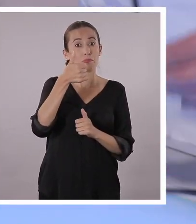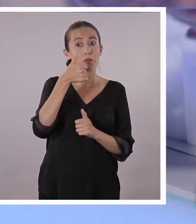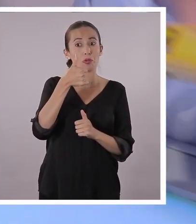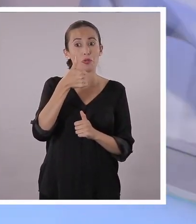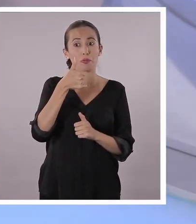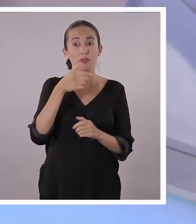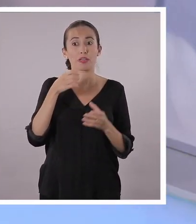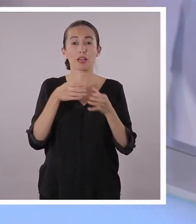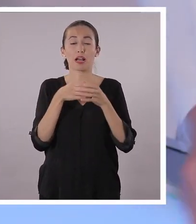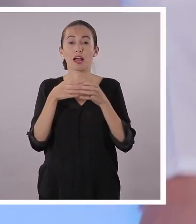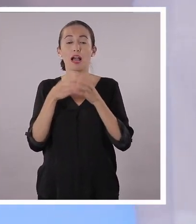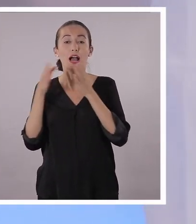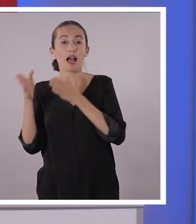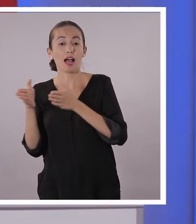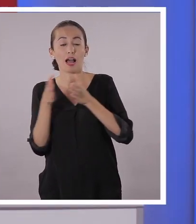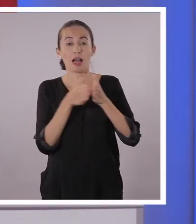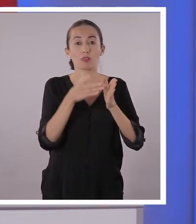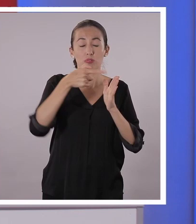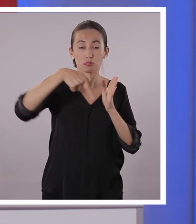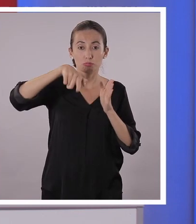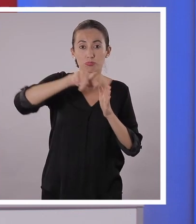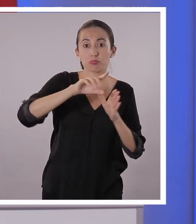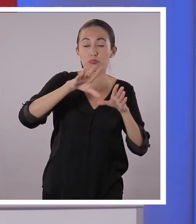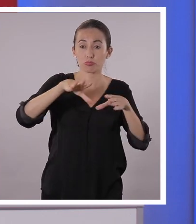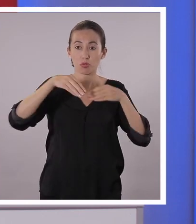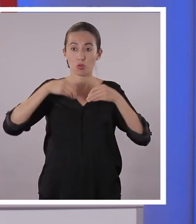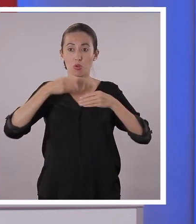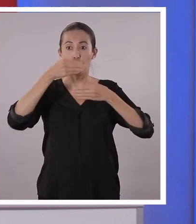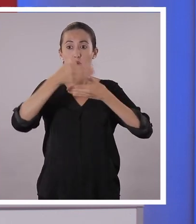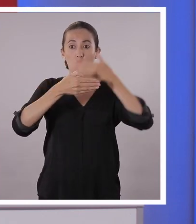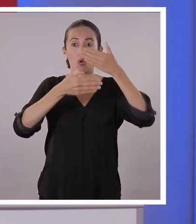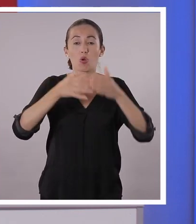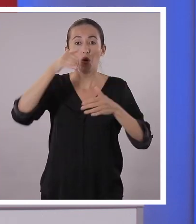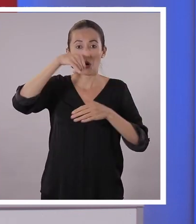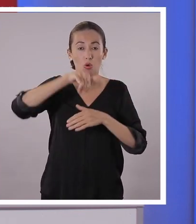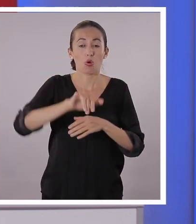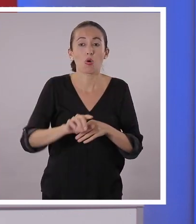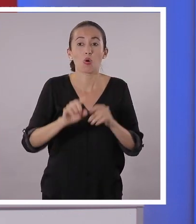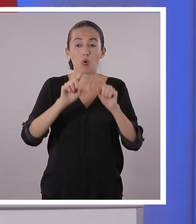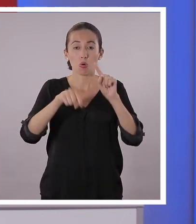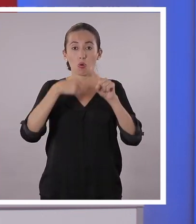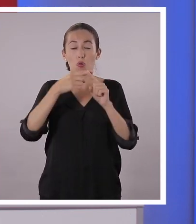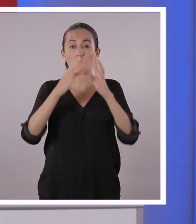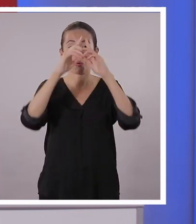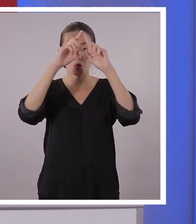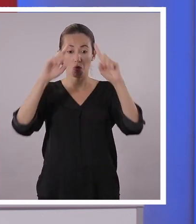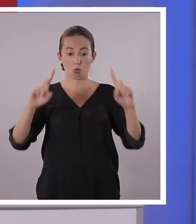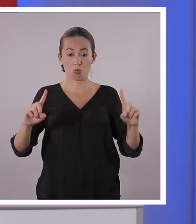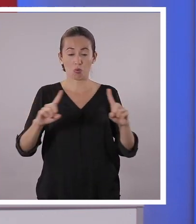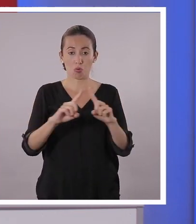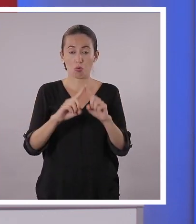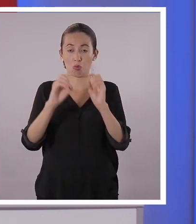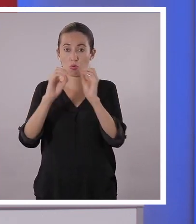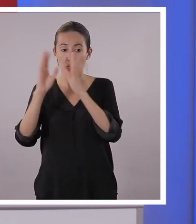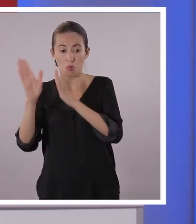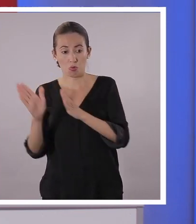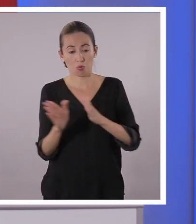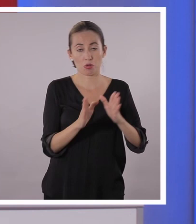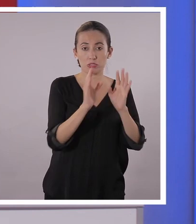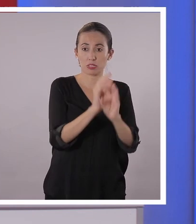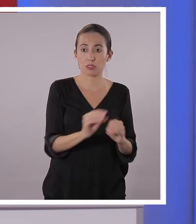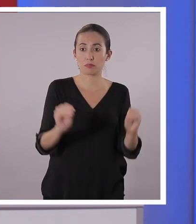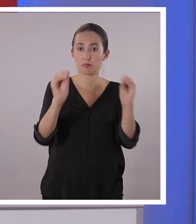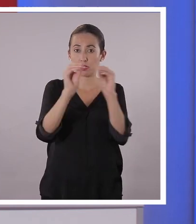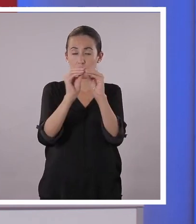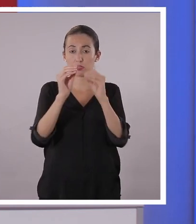Muy bien. Recuerden, chicos, que debe quedar muy segura, muy seguro nuestro trípode una vez que la silicona está ya seca